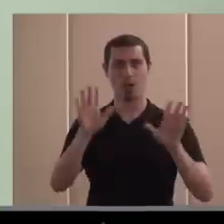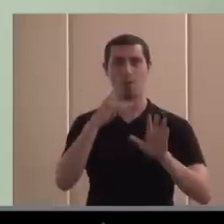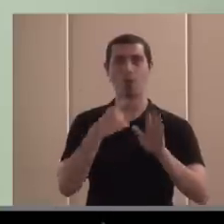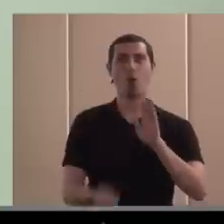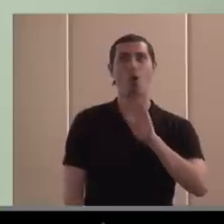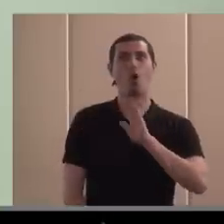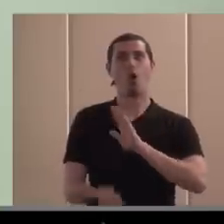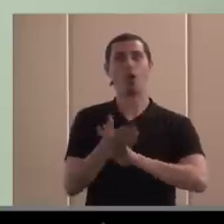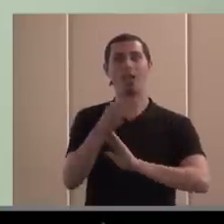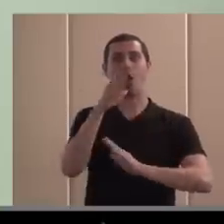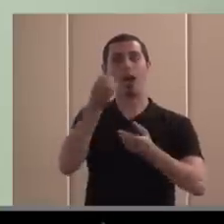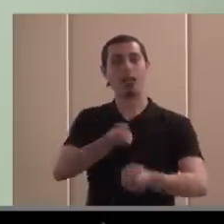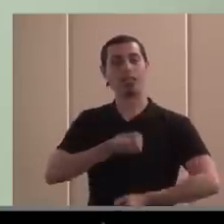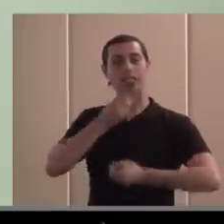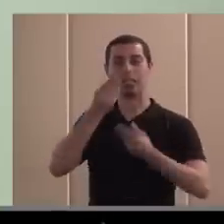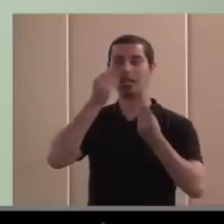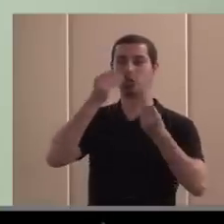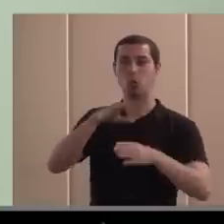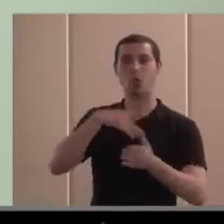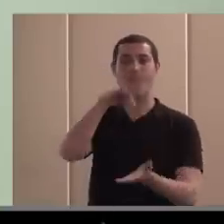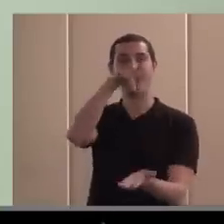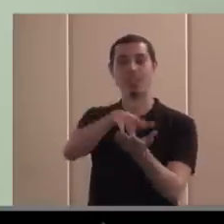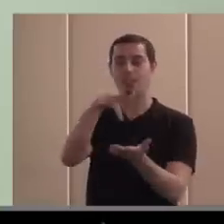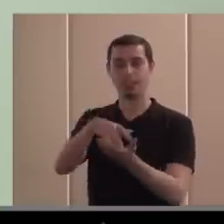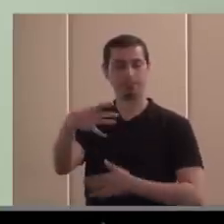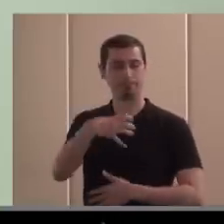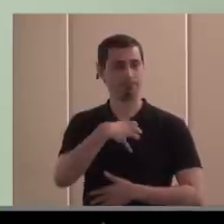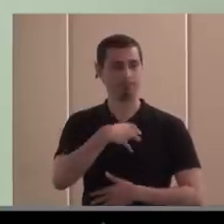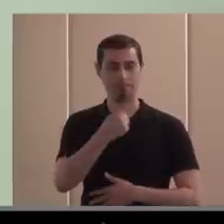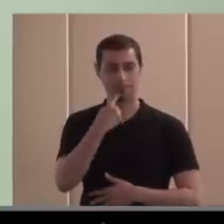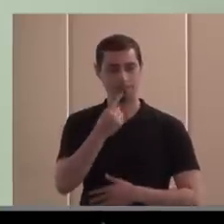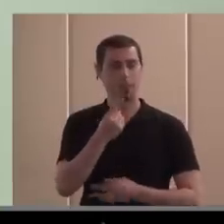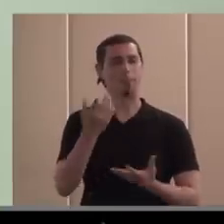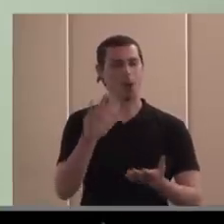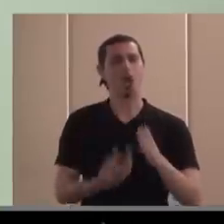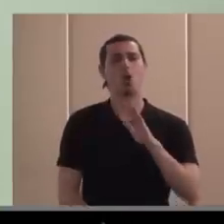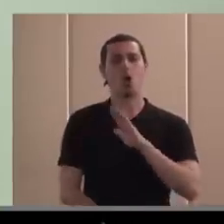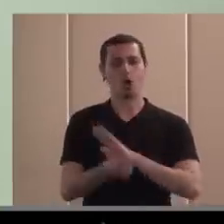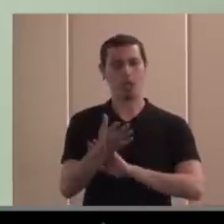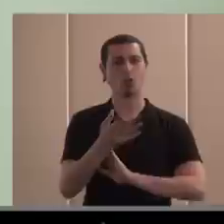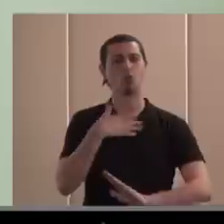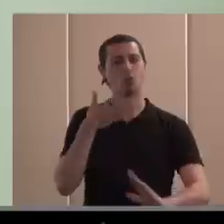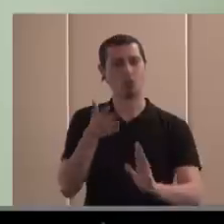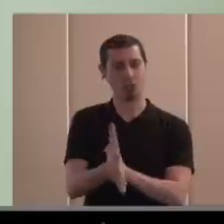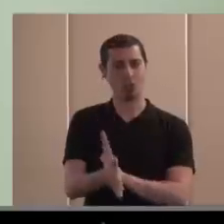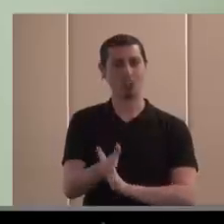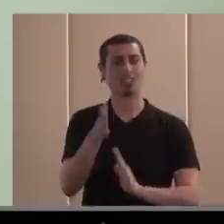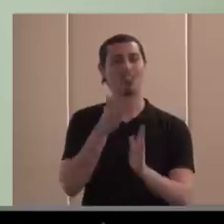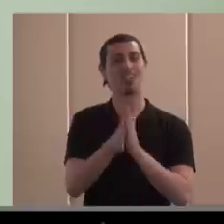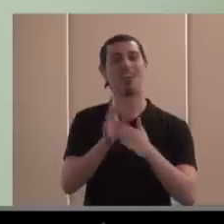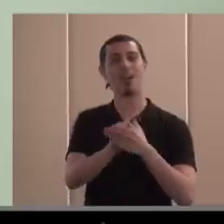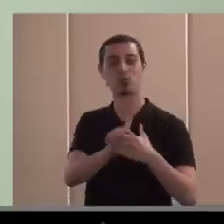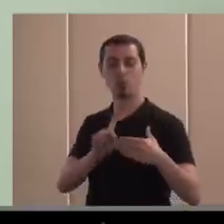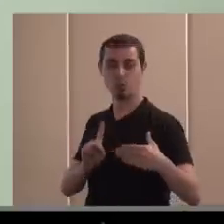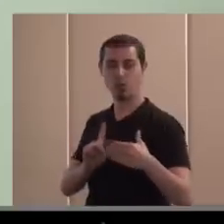origen, datarlo históricamente, poner una fecha, pero sí que tiene un origen, una razón de ser y es la exclusión, es la